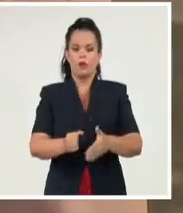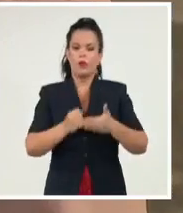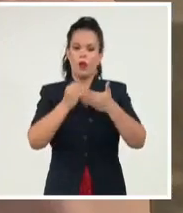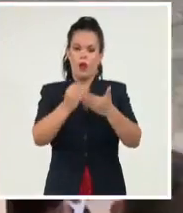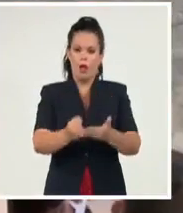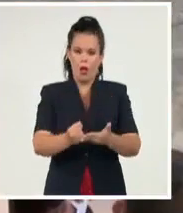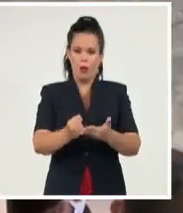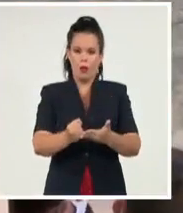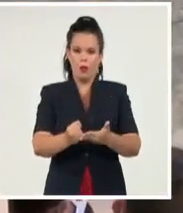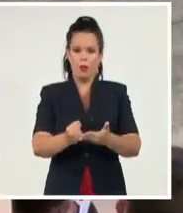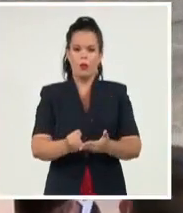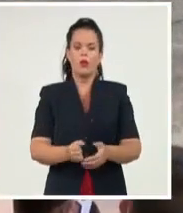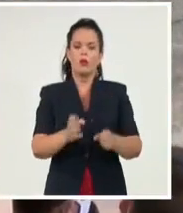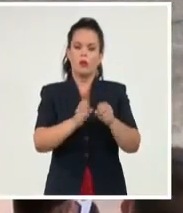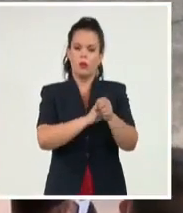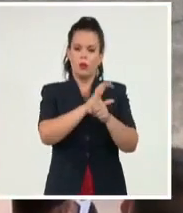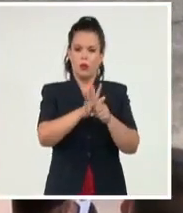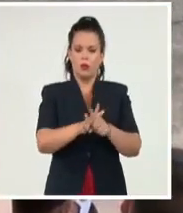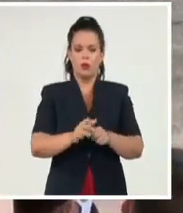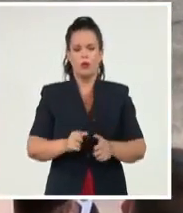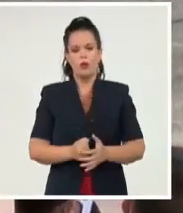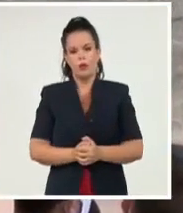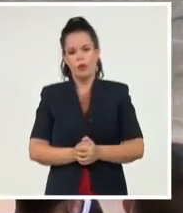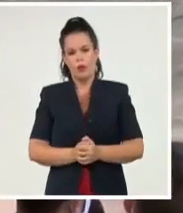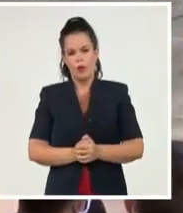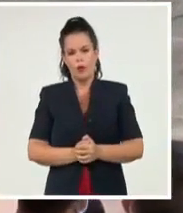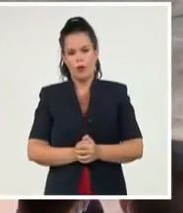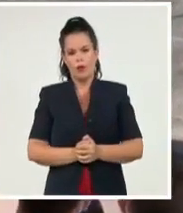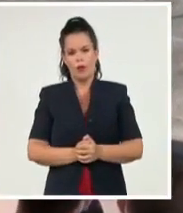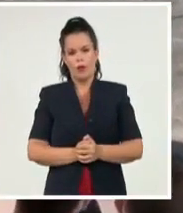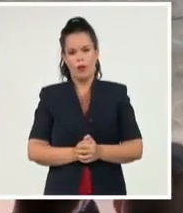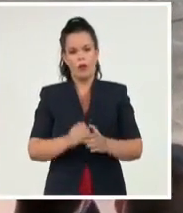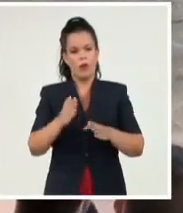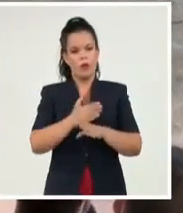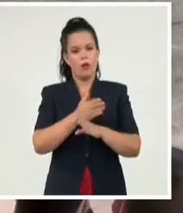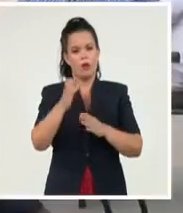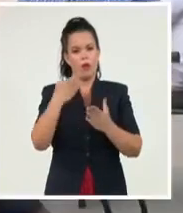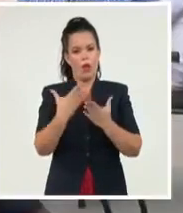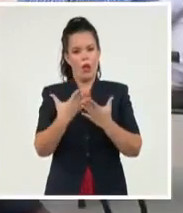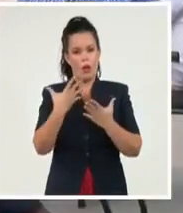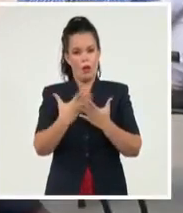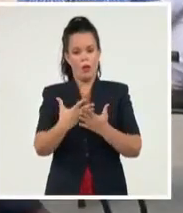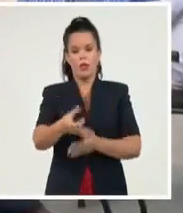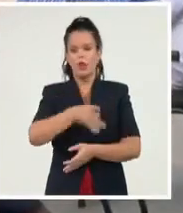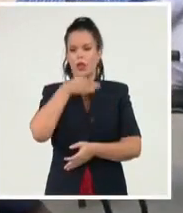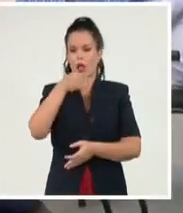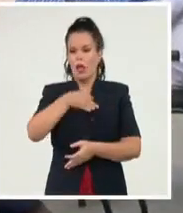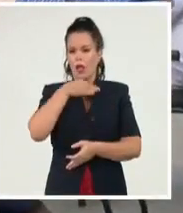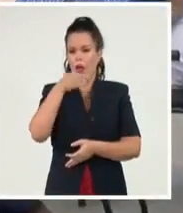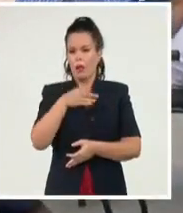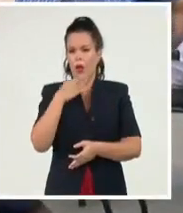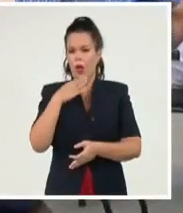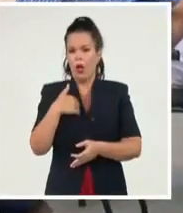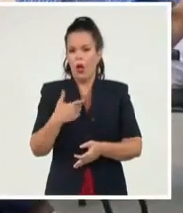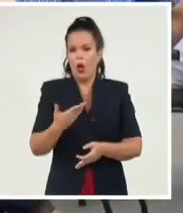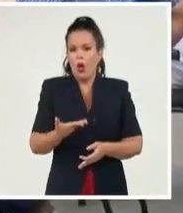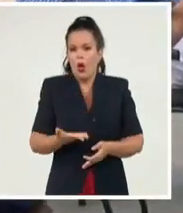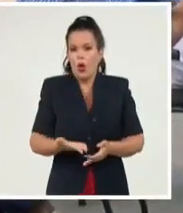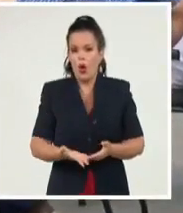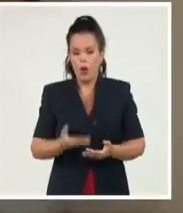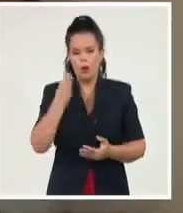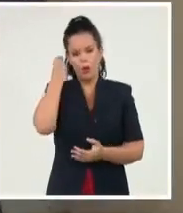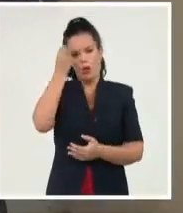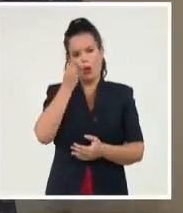Mostró una inquietud relacionada con las limitantes que existen en algunos lugares para dar continuidad a los estudios de